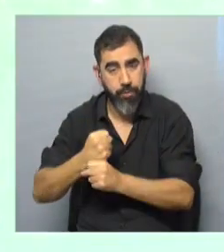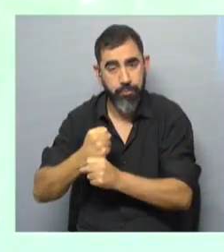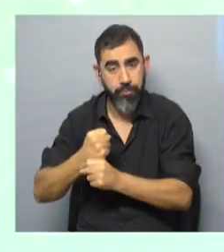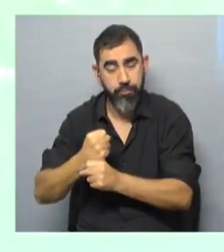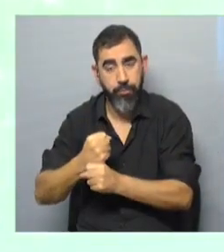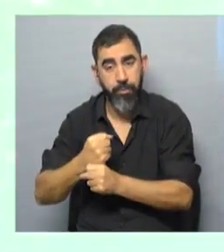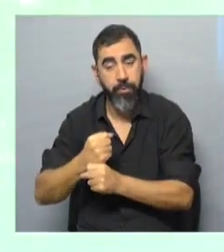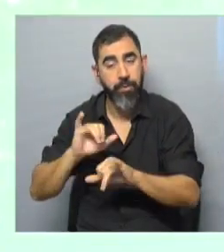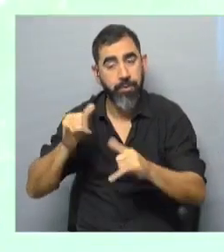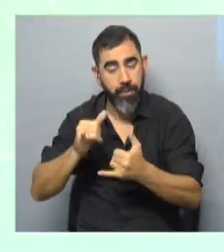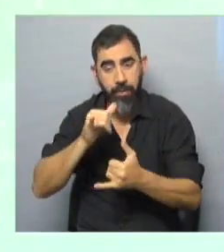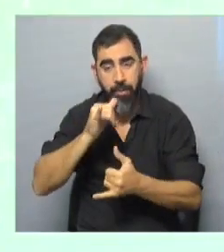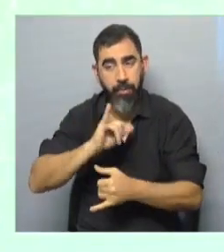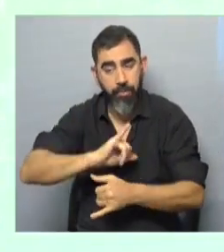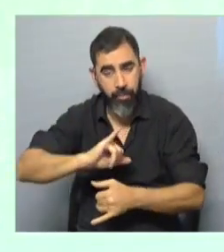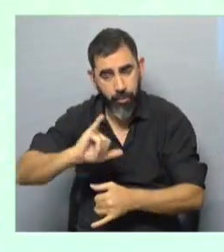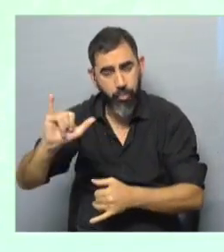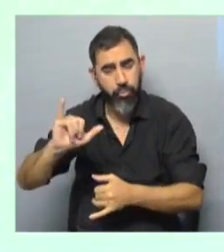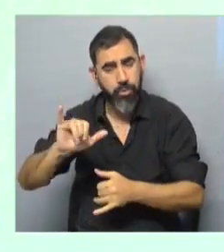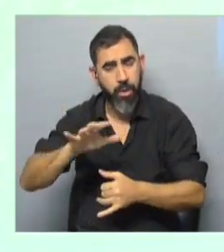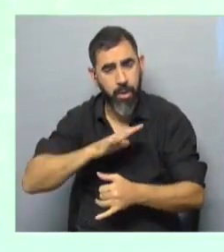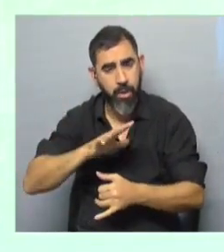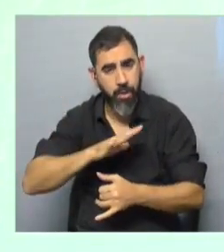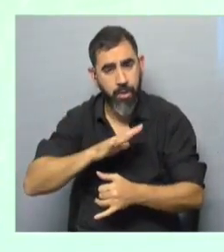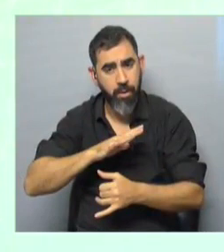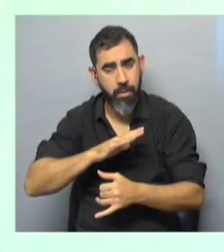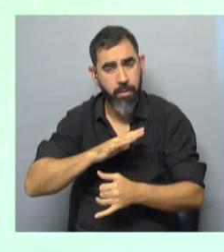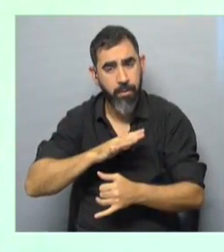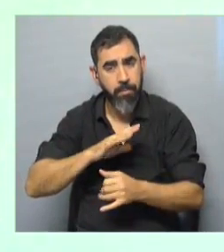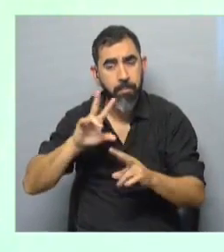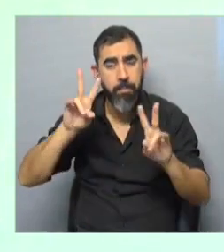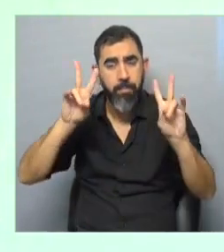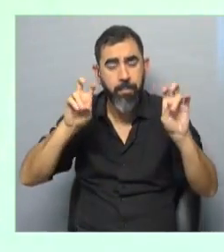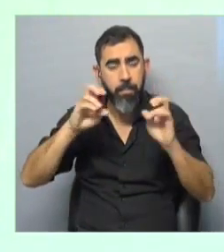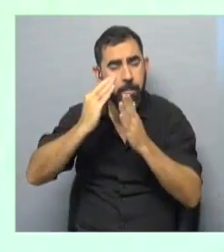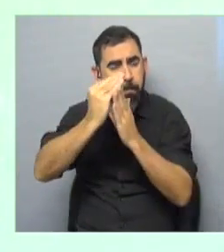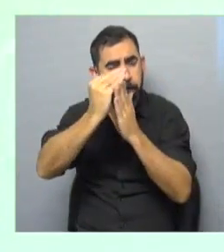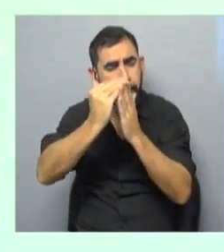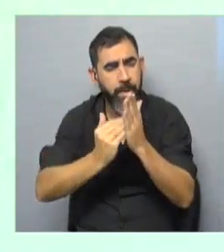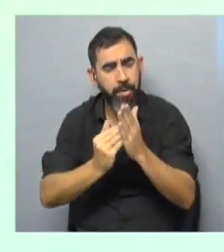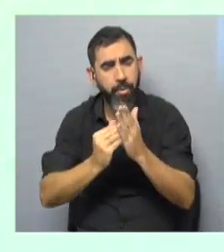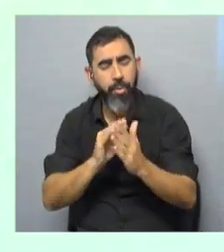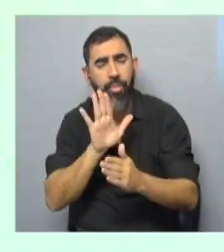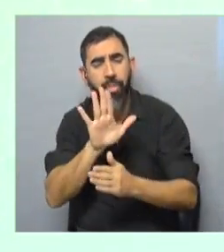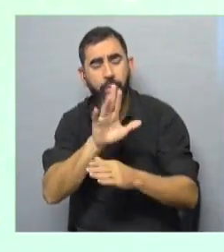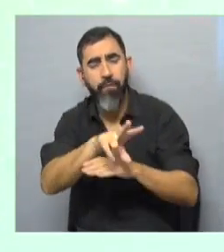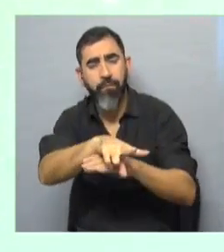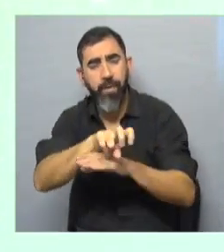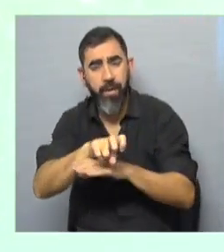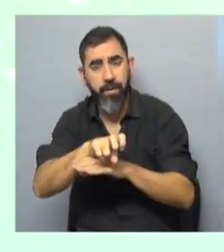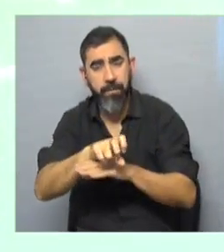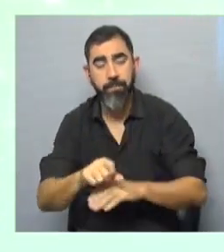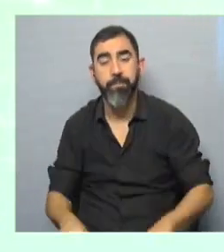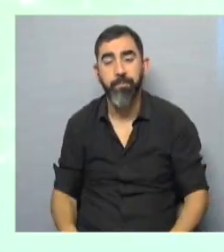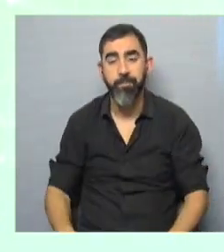ha habido un marcado acento puesto en la reducción del déficit fiscal, al mismo